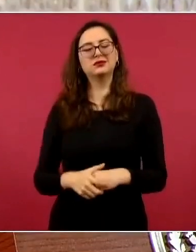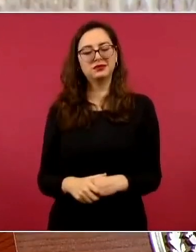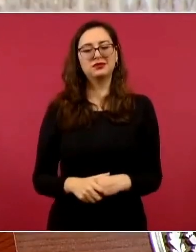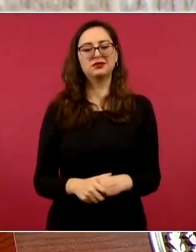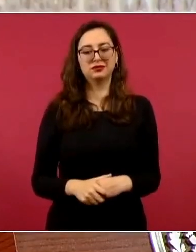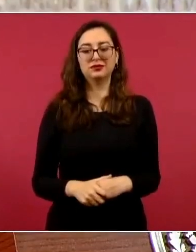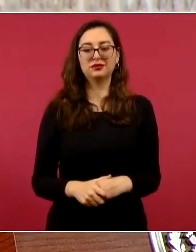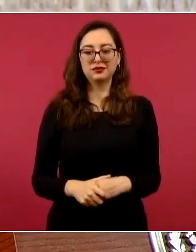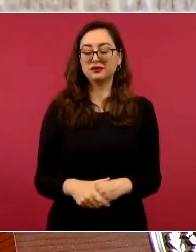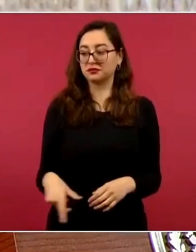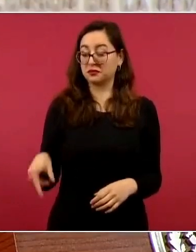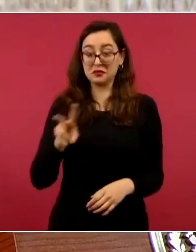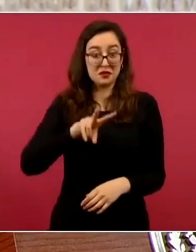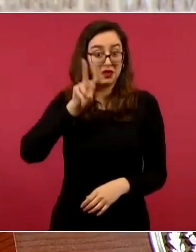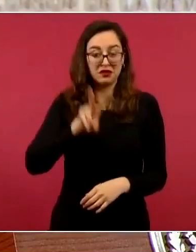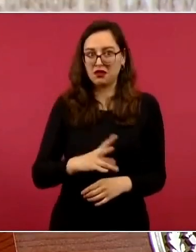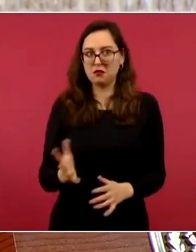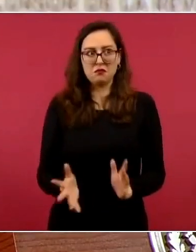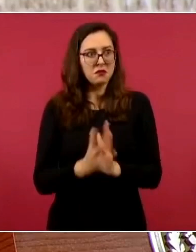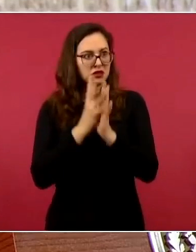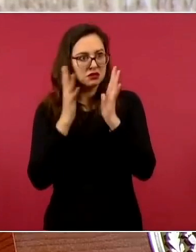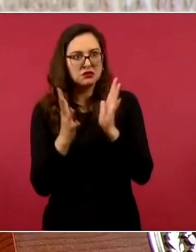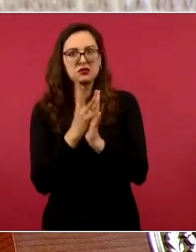más politizados del mundo.